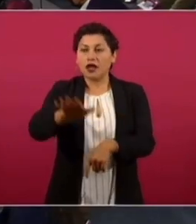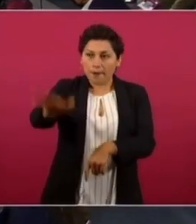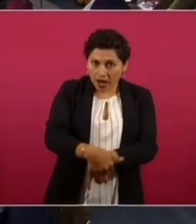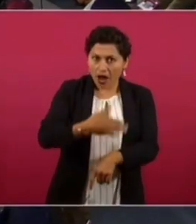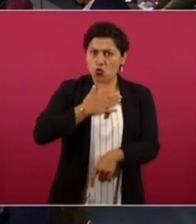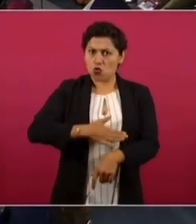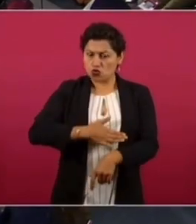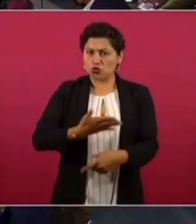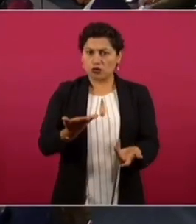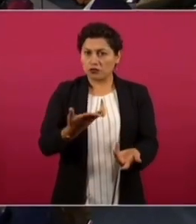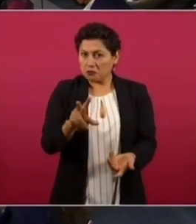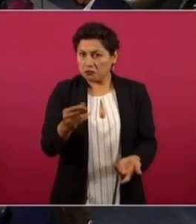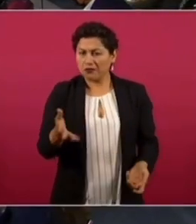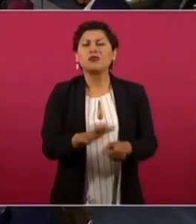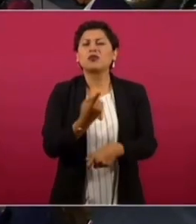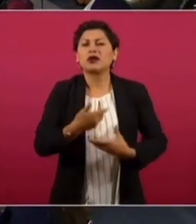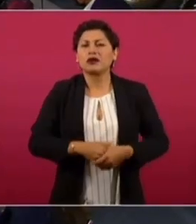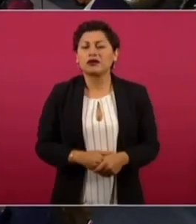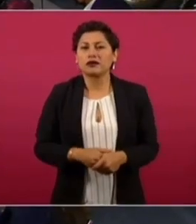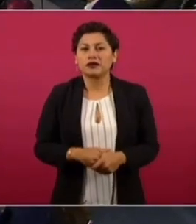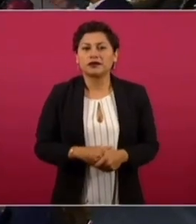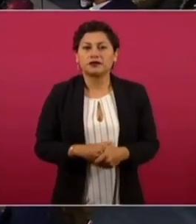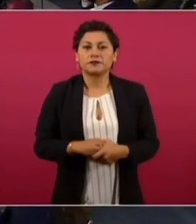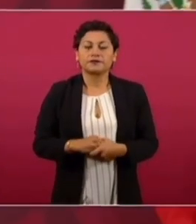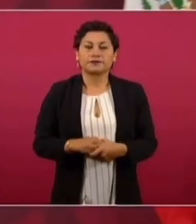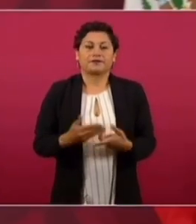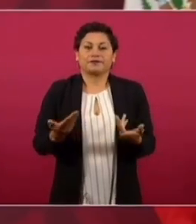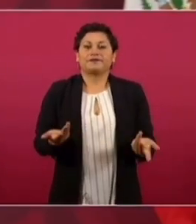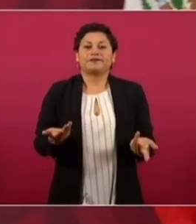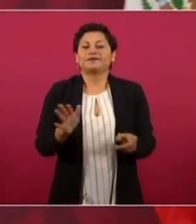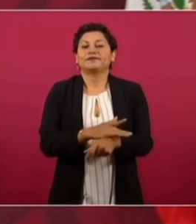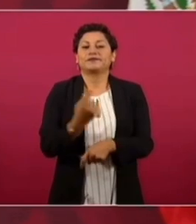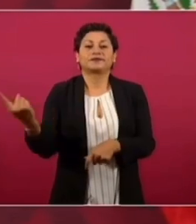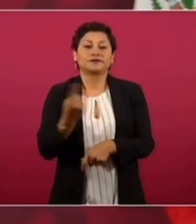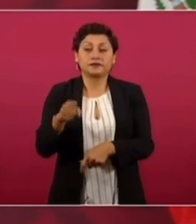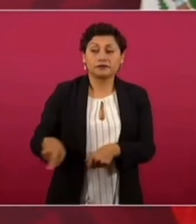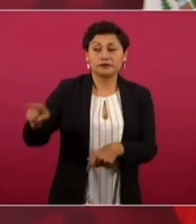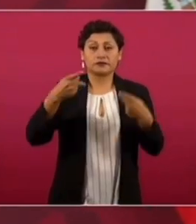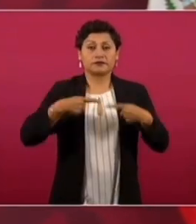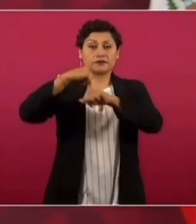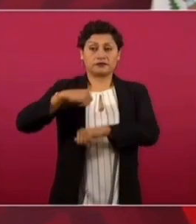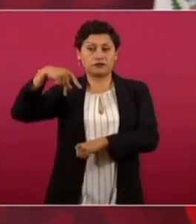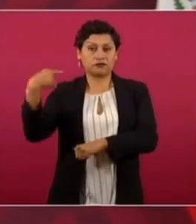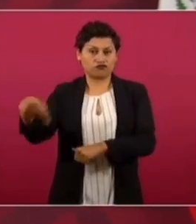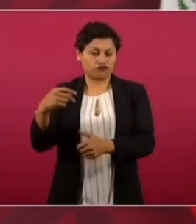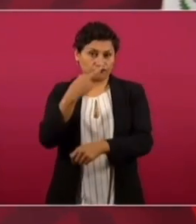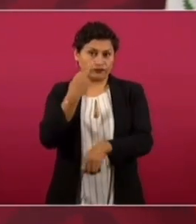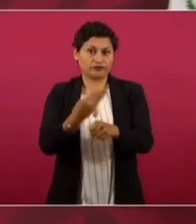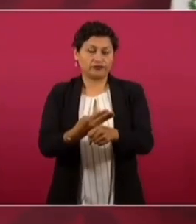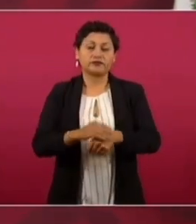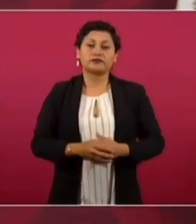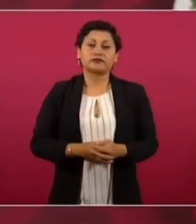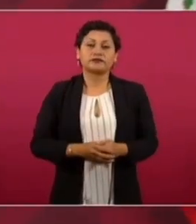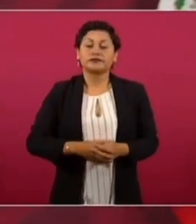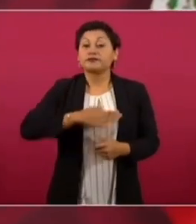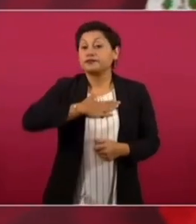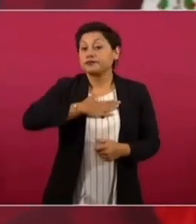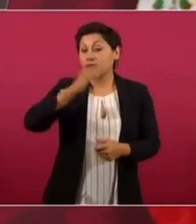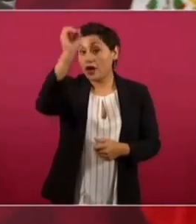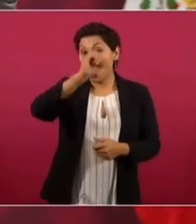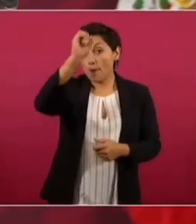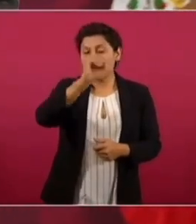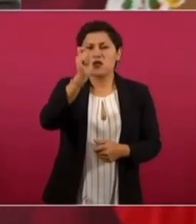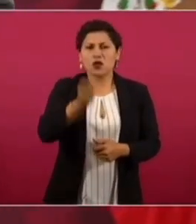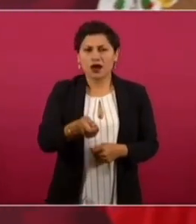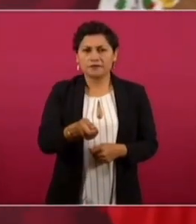justicia en México, ¿por qué ninguno de los casos? Porque corresponde a las autoridades competentes. Mi postura fue